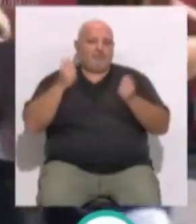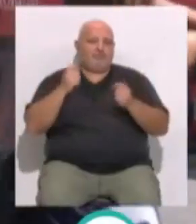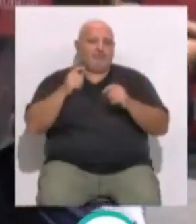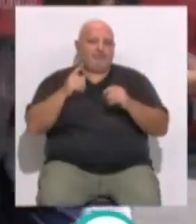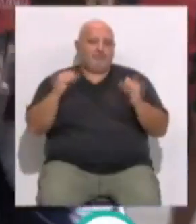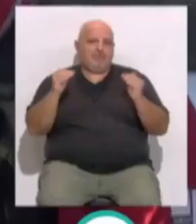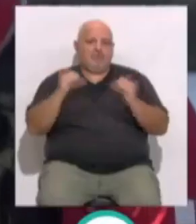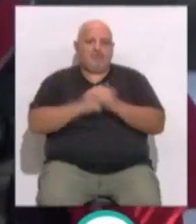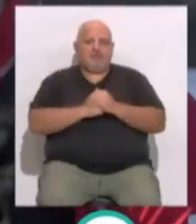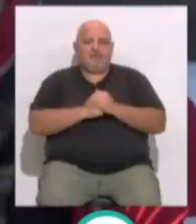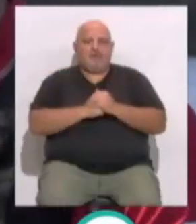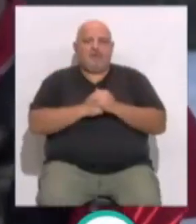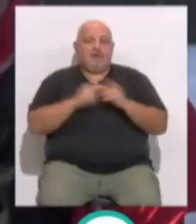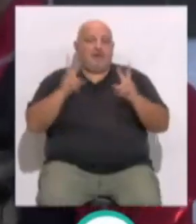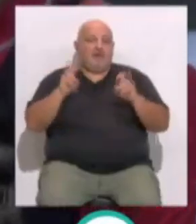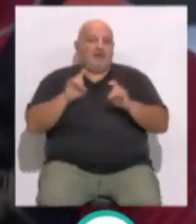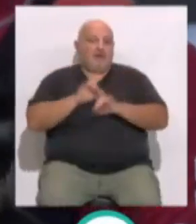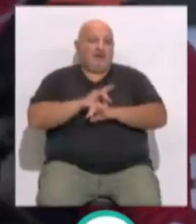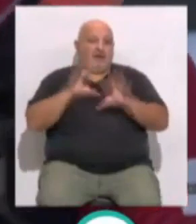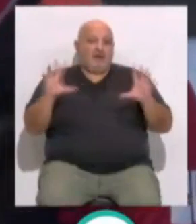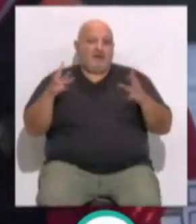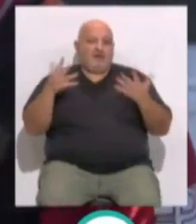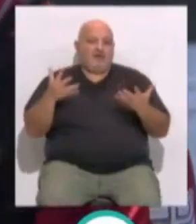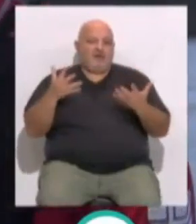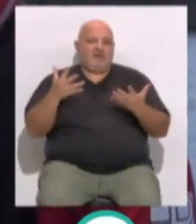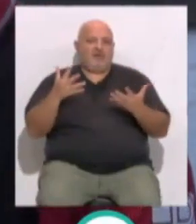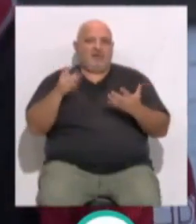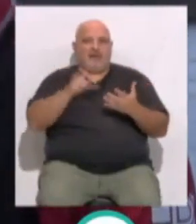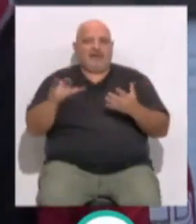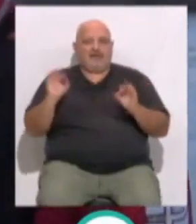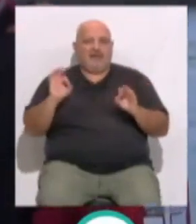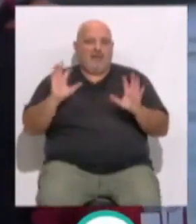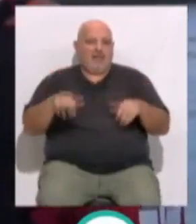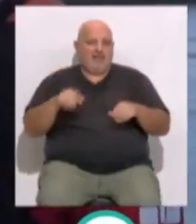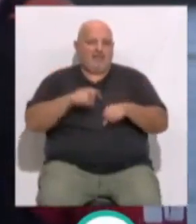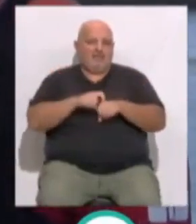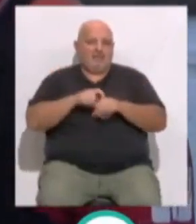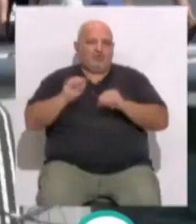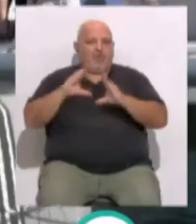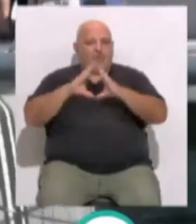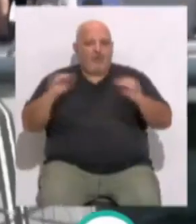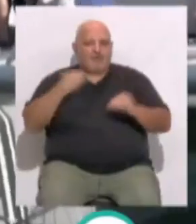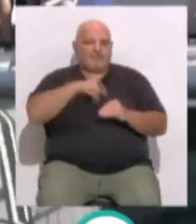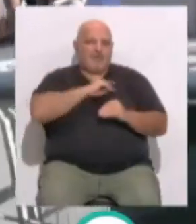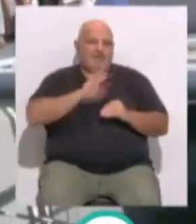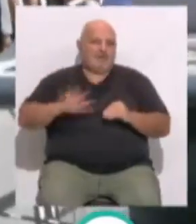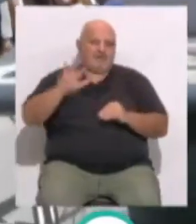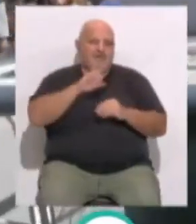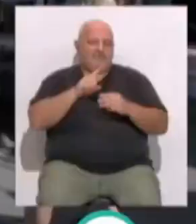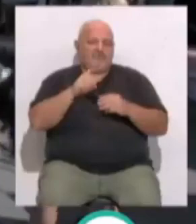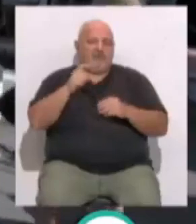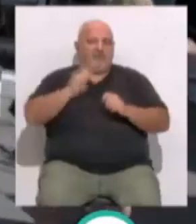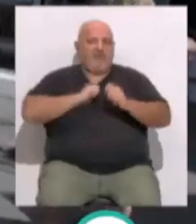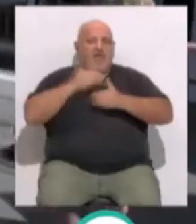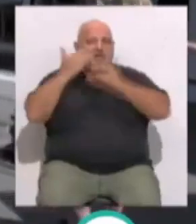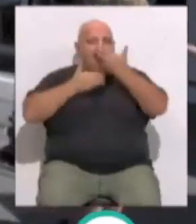de toda la temporada 3. Factor diferencial, sin lugar a duda, la gente de Cádiz... ...la gente de Andalucía y de España, ¿no? Sentir el